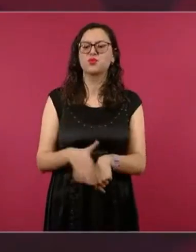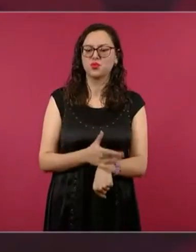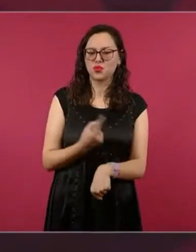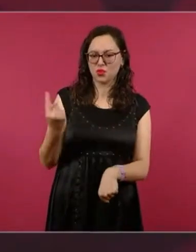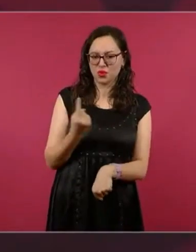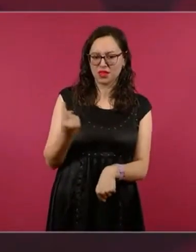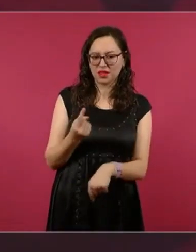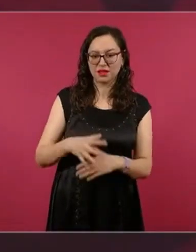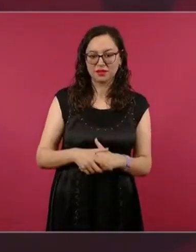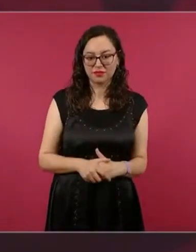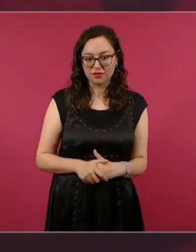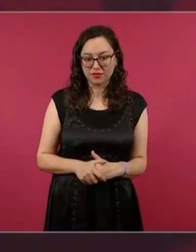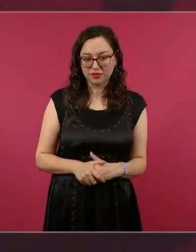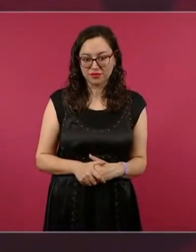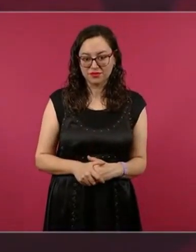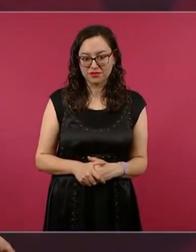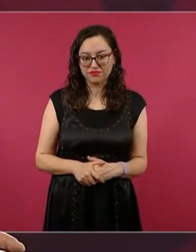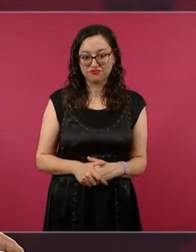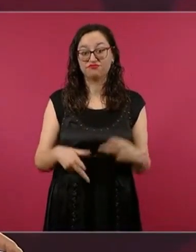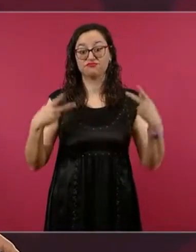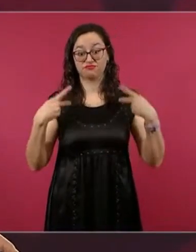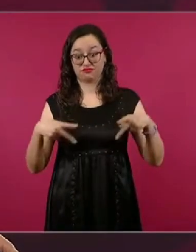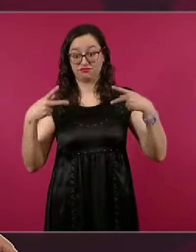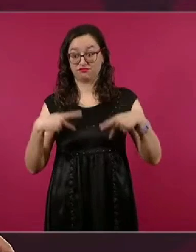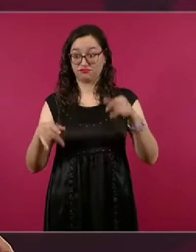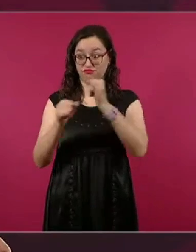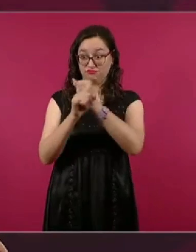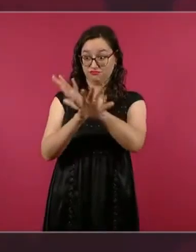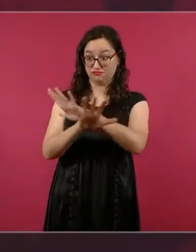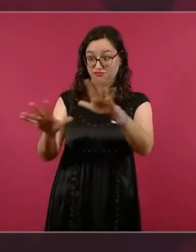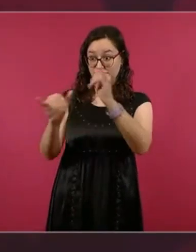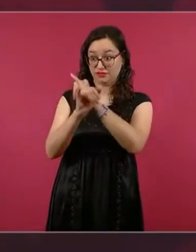es un pueblo consciente,